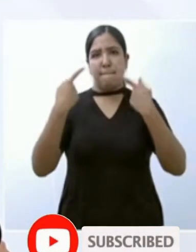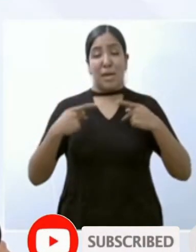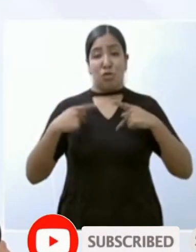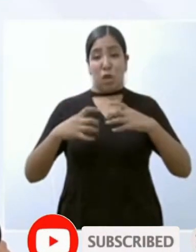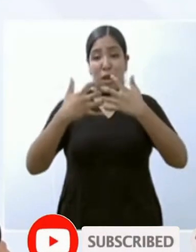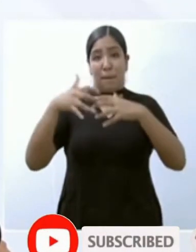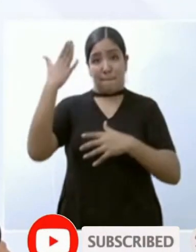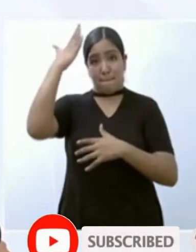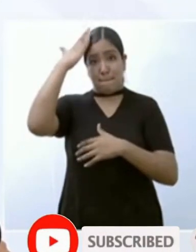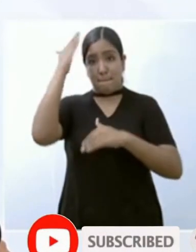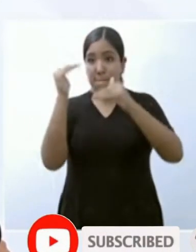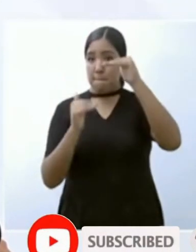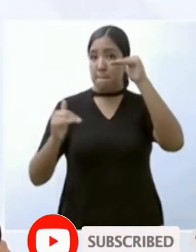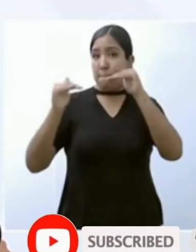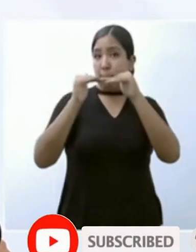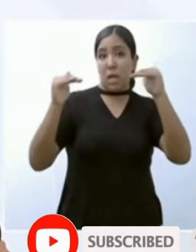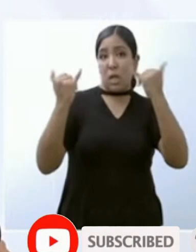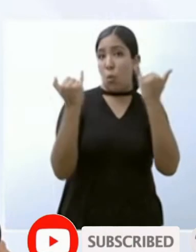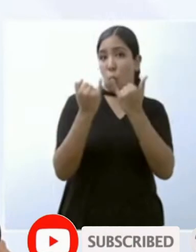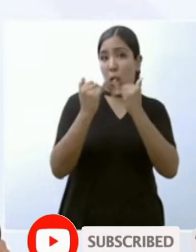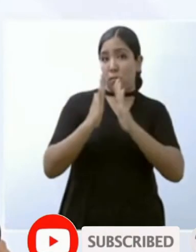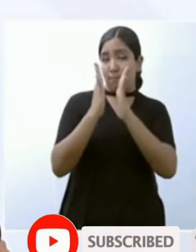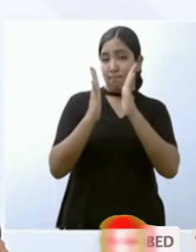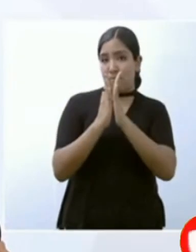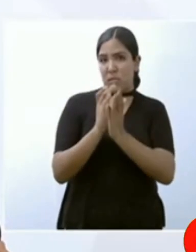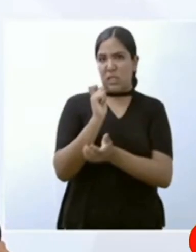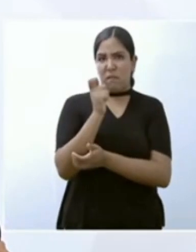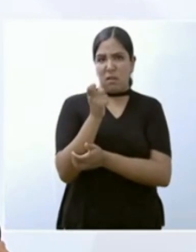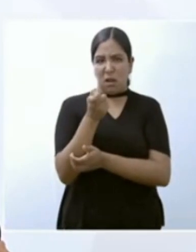es 50% capital